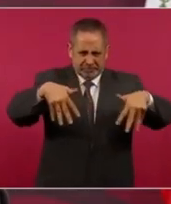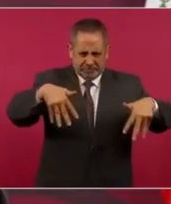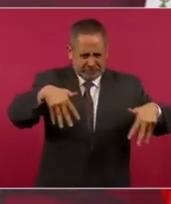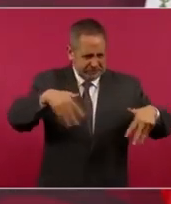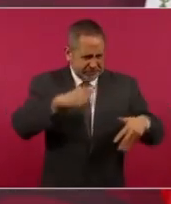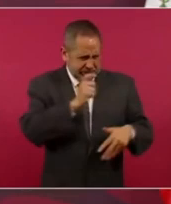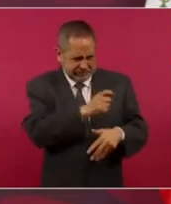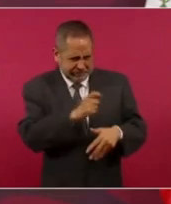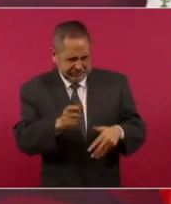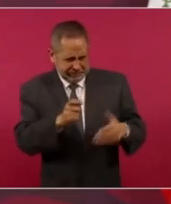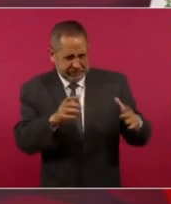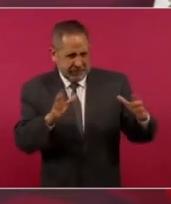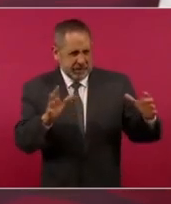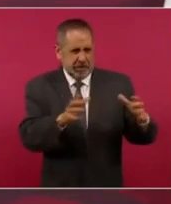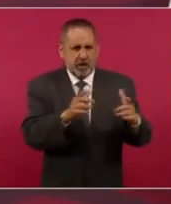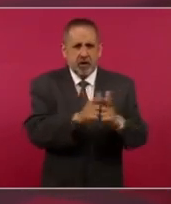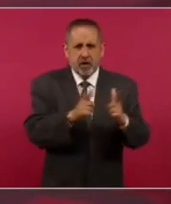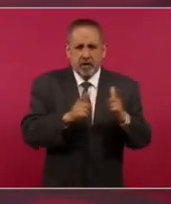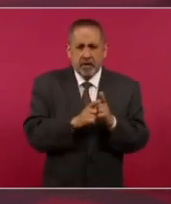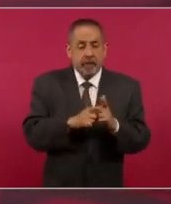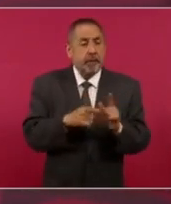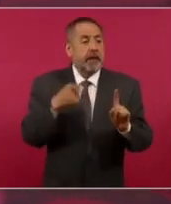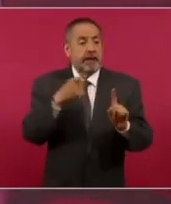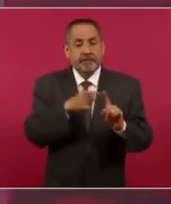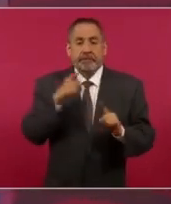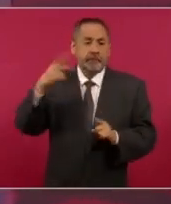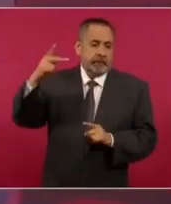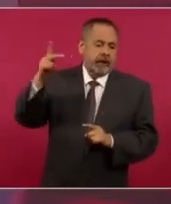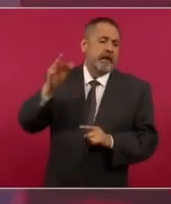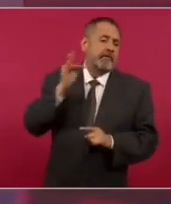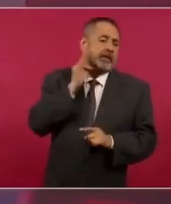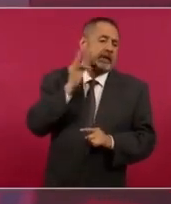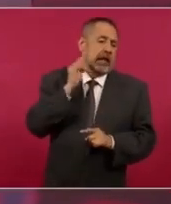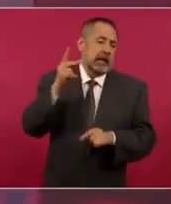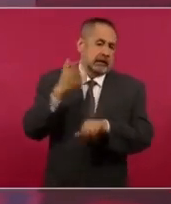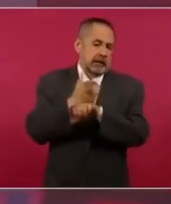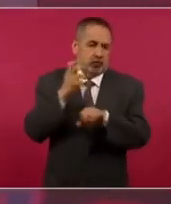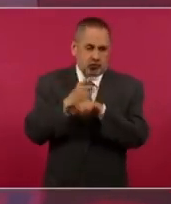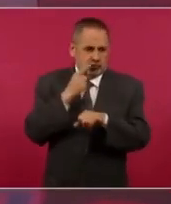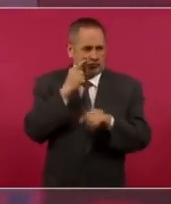y así encuadró el asunto la Fiscalía de Estados Unidos.